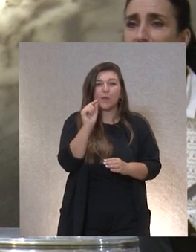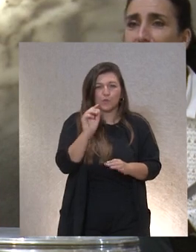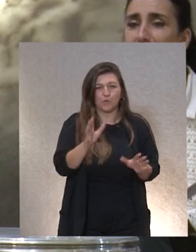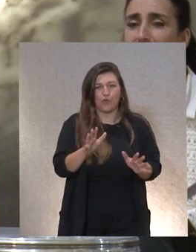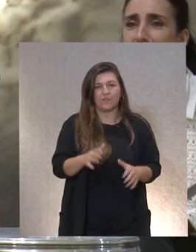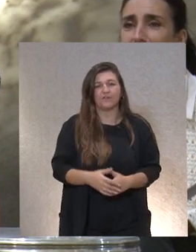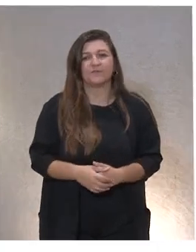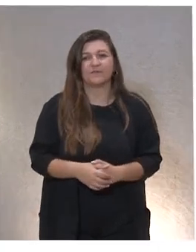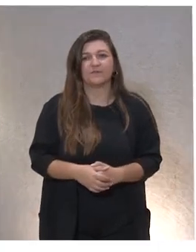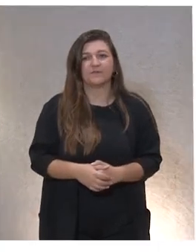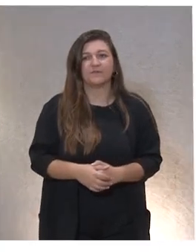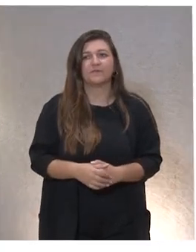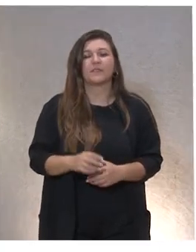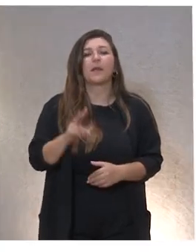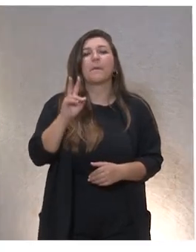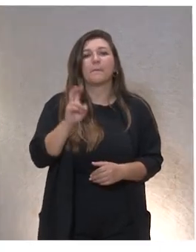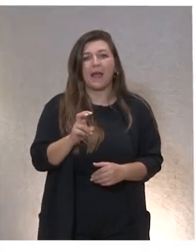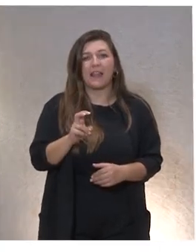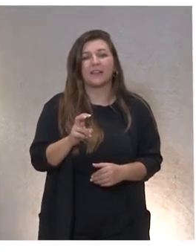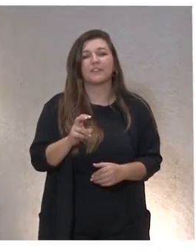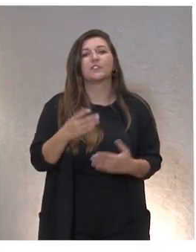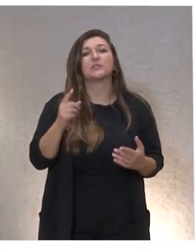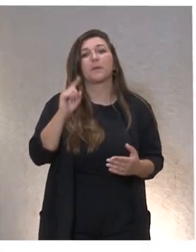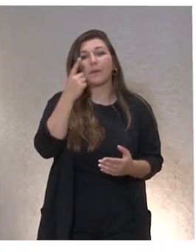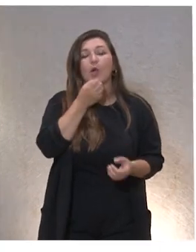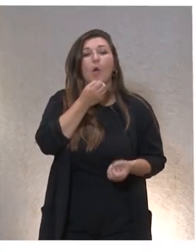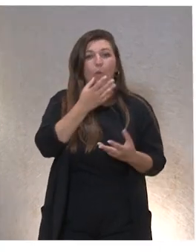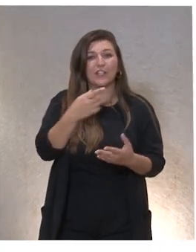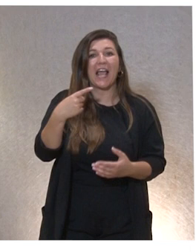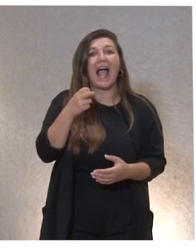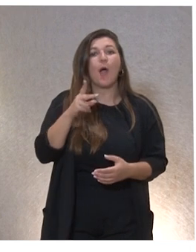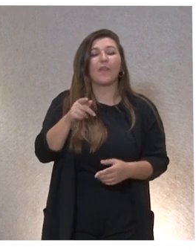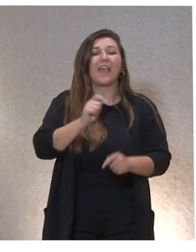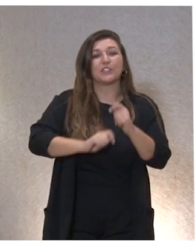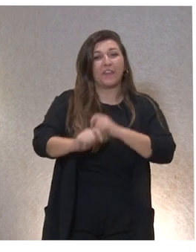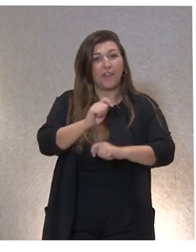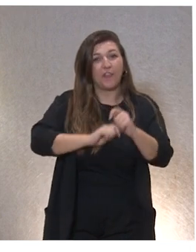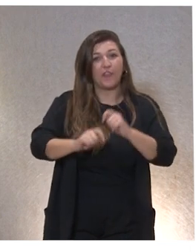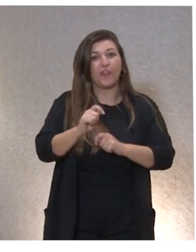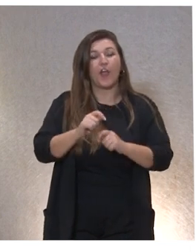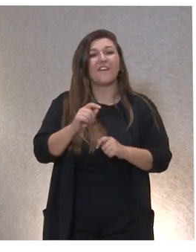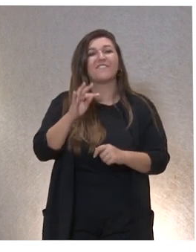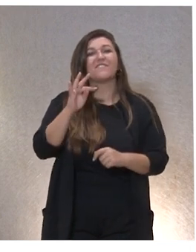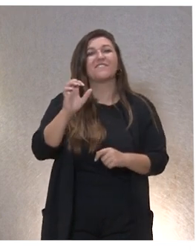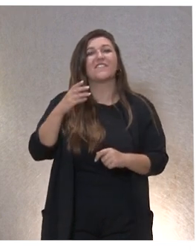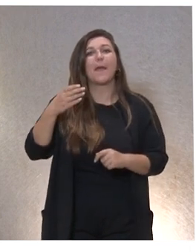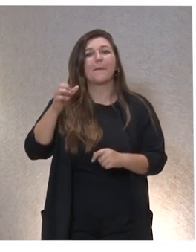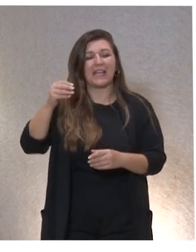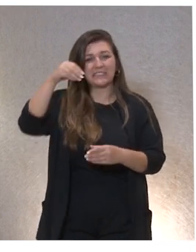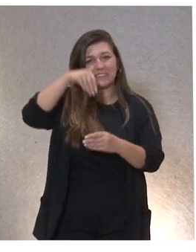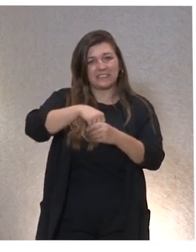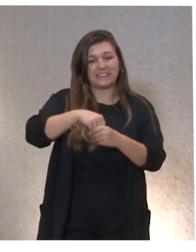un minuto, vale. Bueno, bueno, primero os cuento que Gaude es una asociación que pertenece a FEBAS, Plena Inclusión Euskadi,